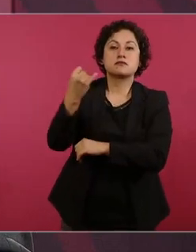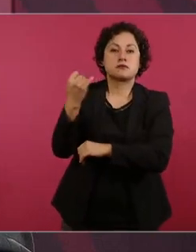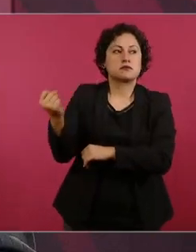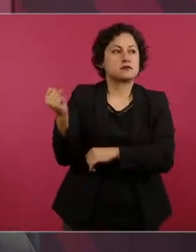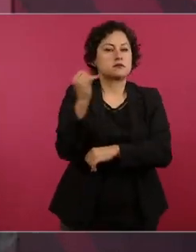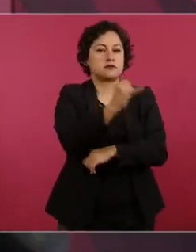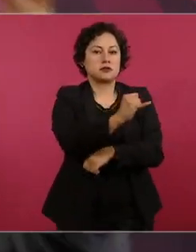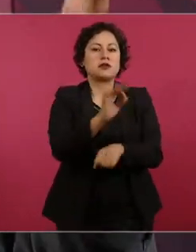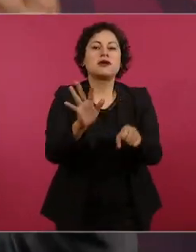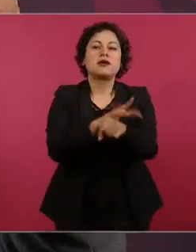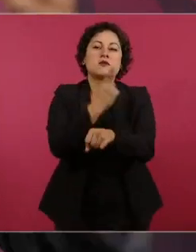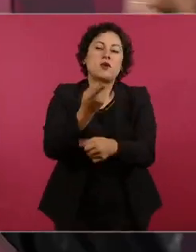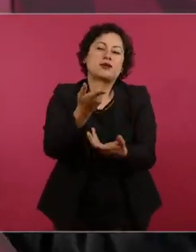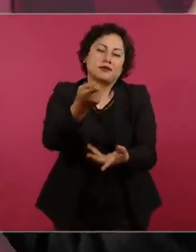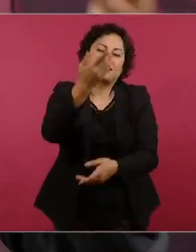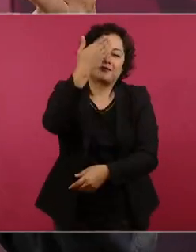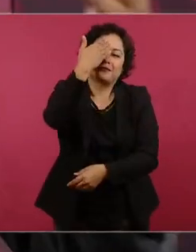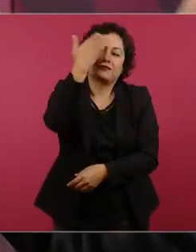cuando